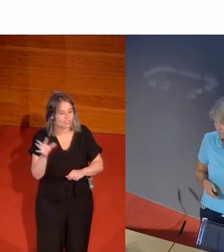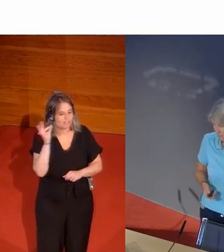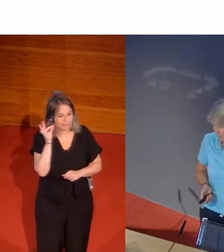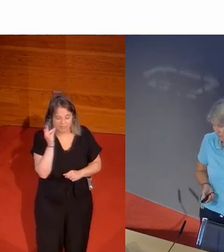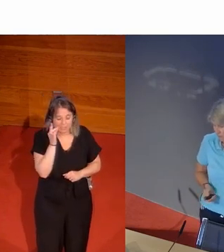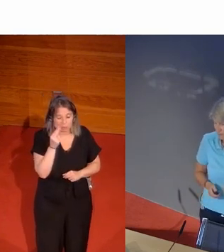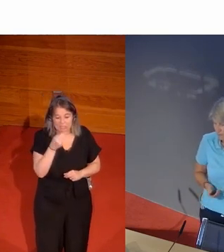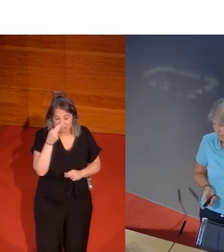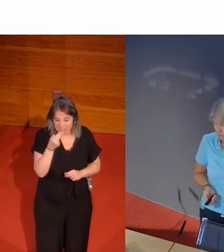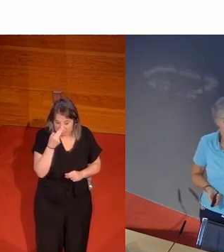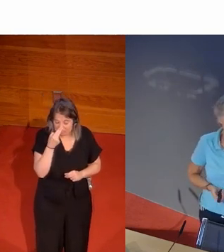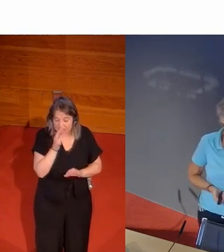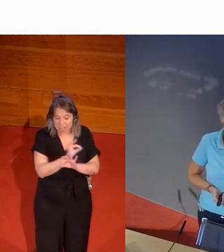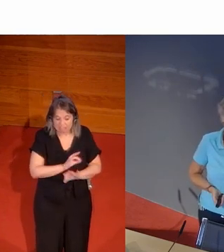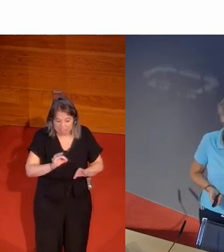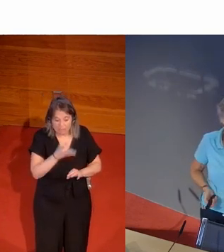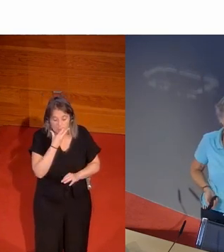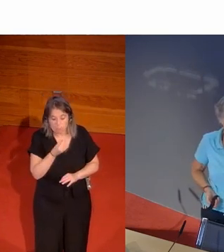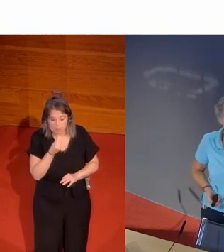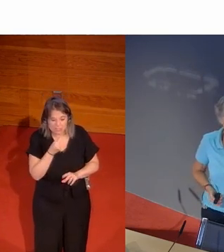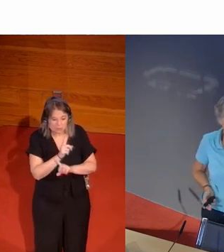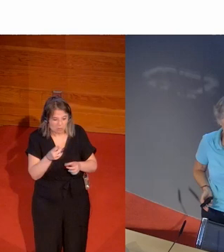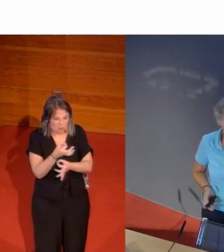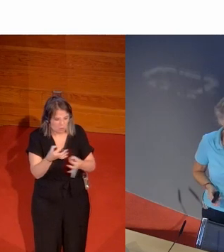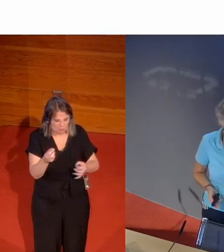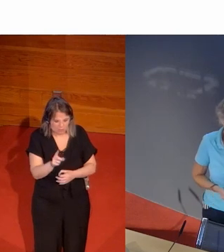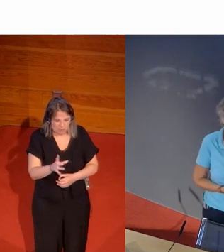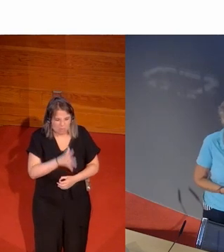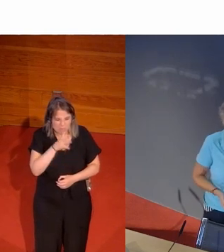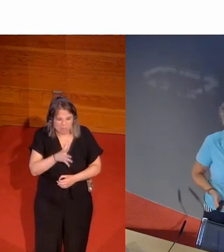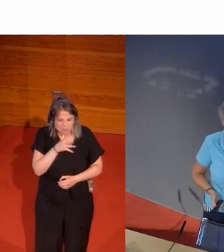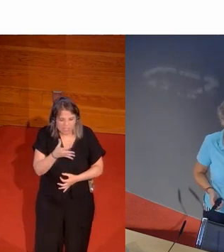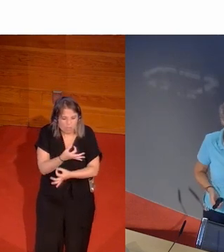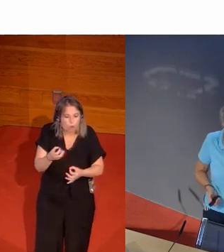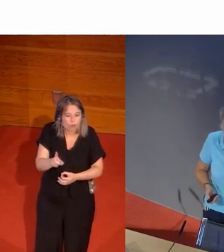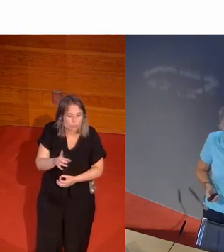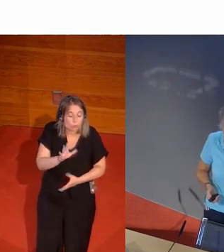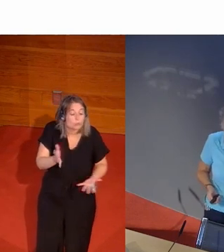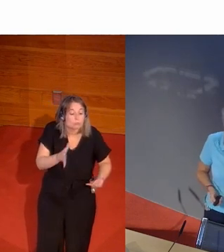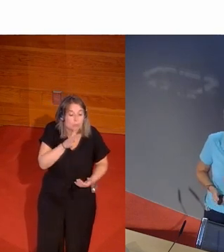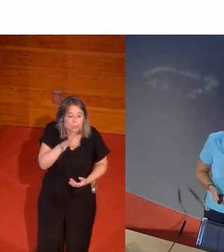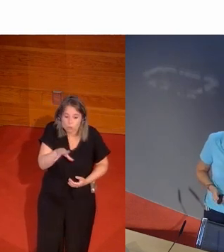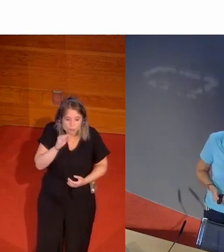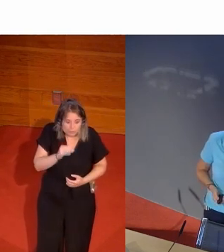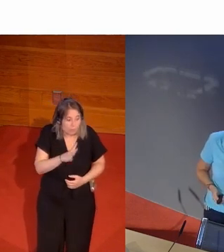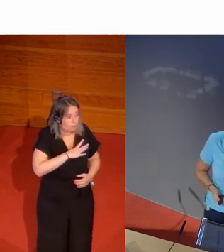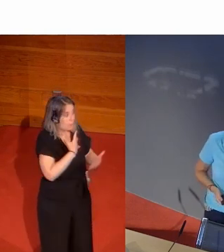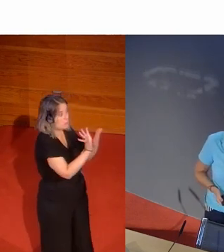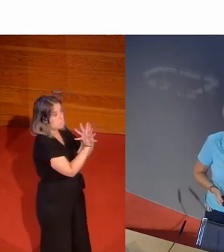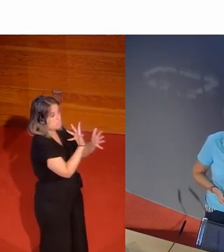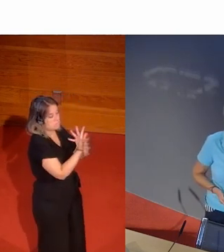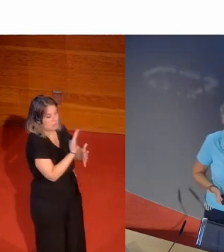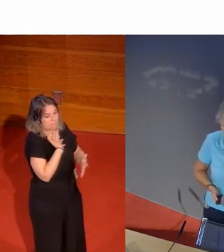práctico ni interesante ni estético y además de incorrecto. Nunca he entendido por qué es incorrecto. Me gustaría poder